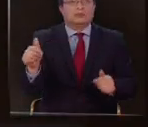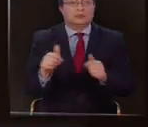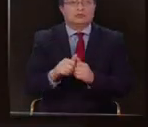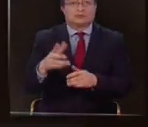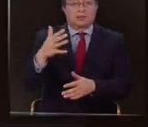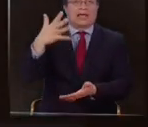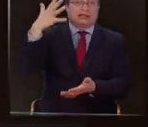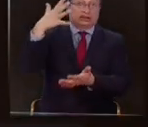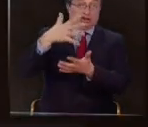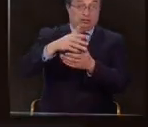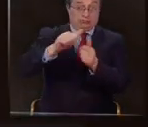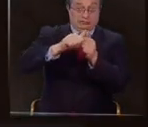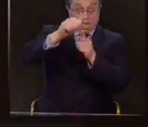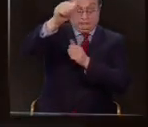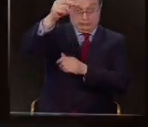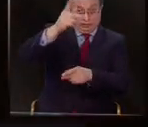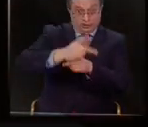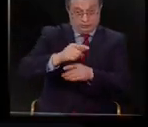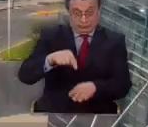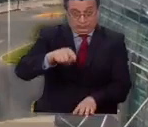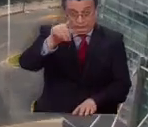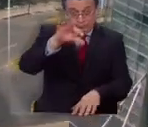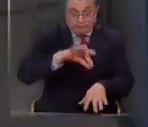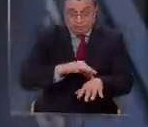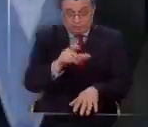a más de 5.000 kilómetros de distancia.